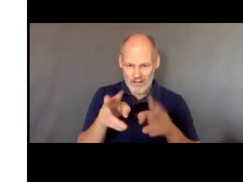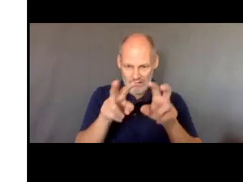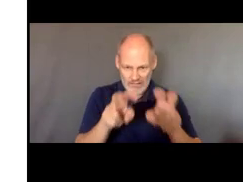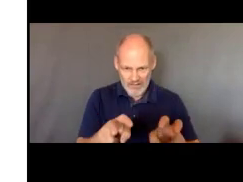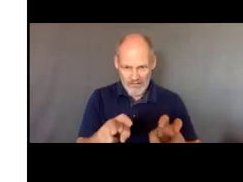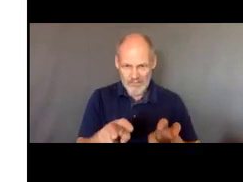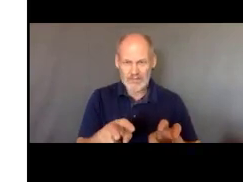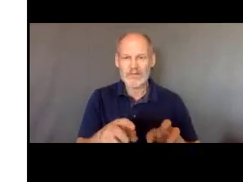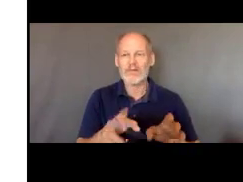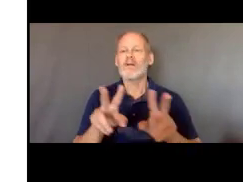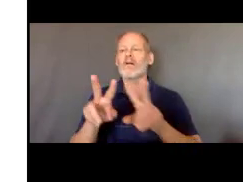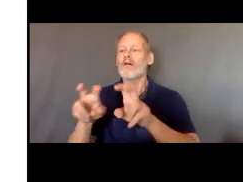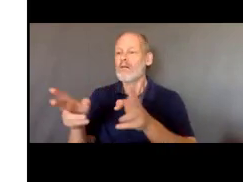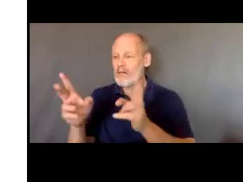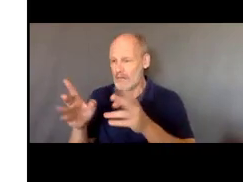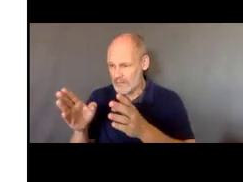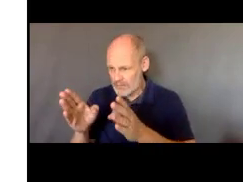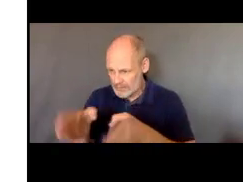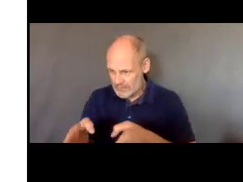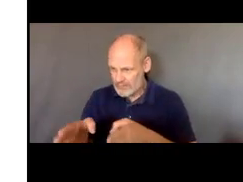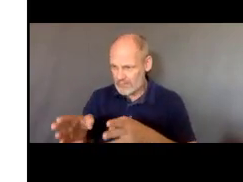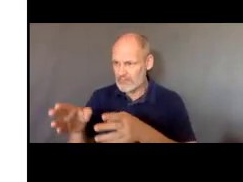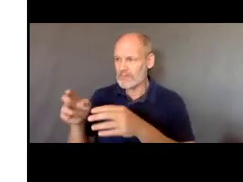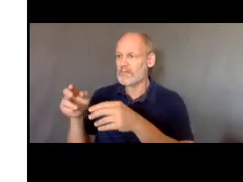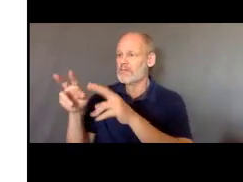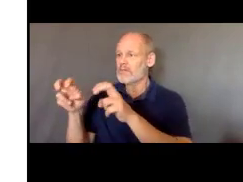no tenemos ese tipo de restricciones